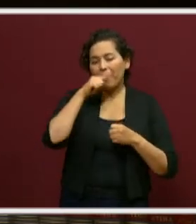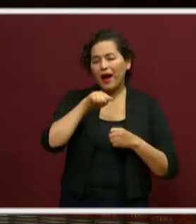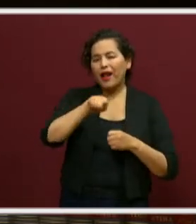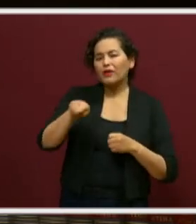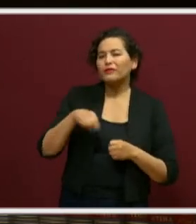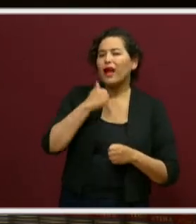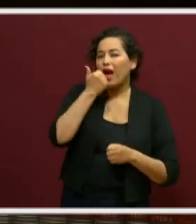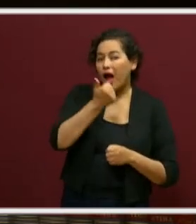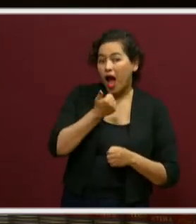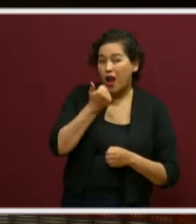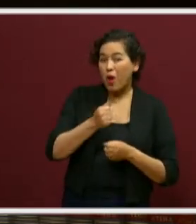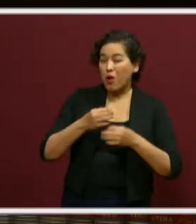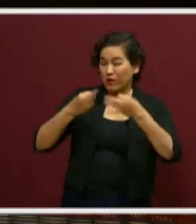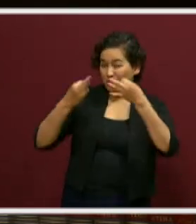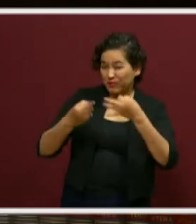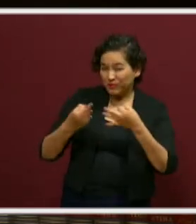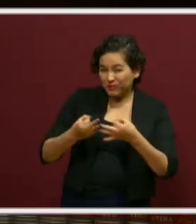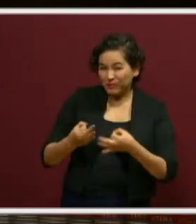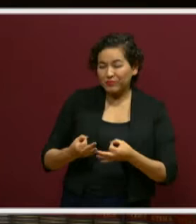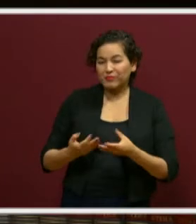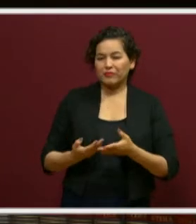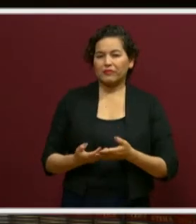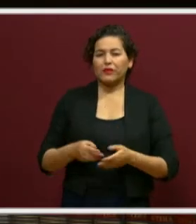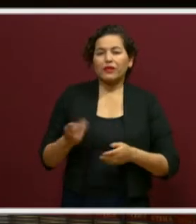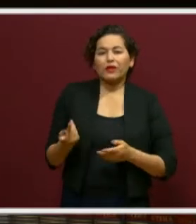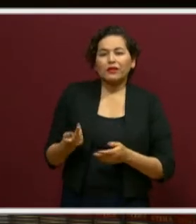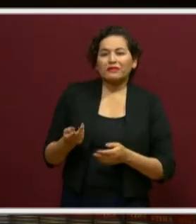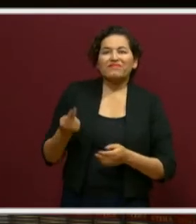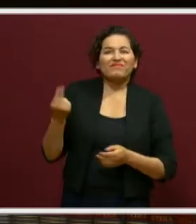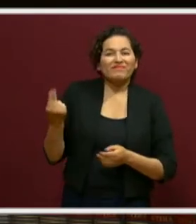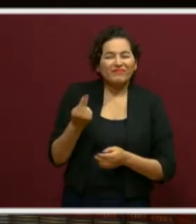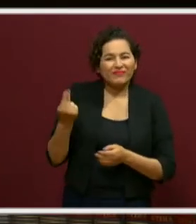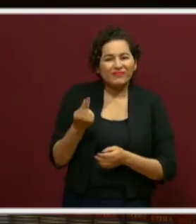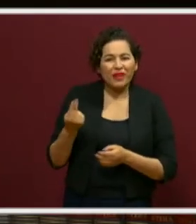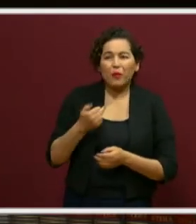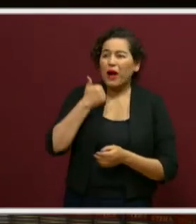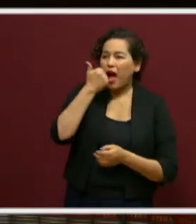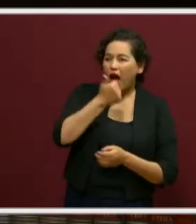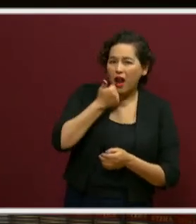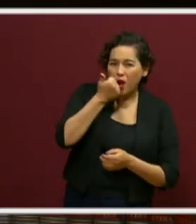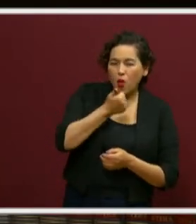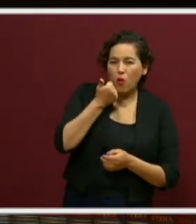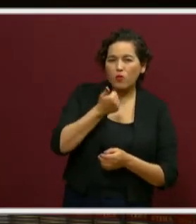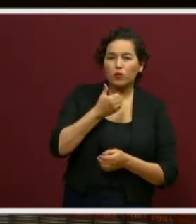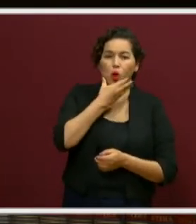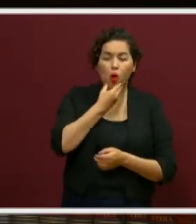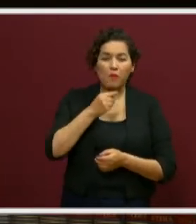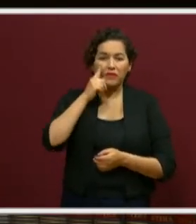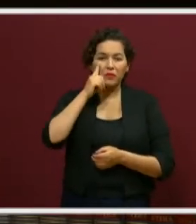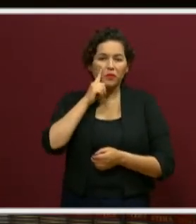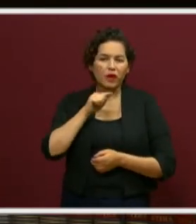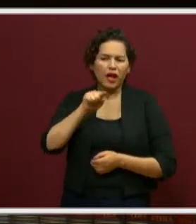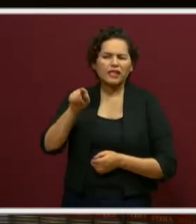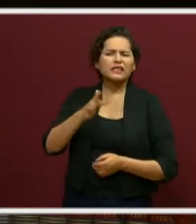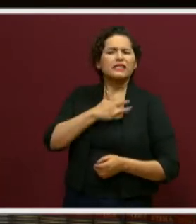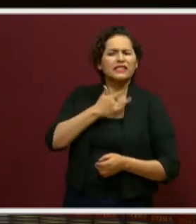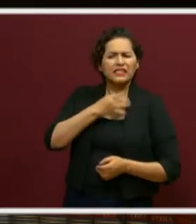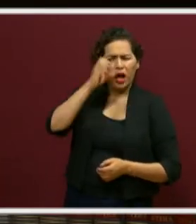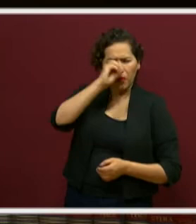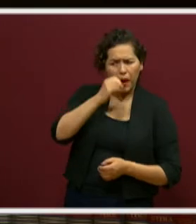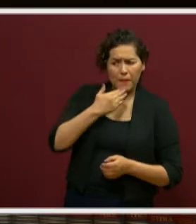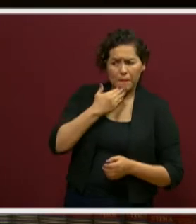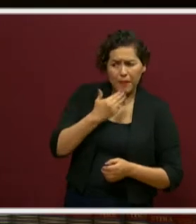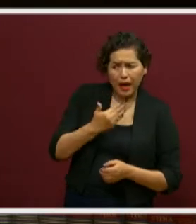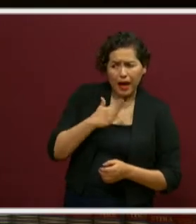los estudiantes. Por lo tanto, conocer el punto de vista de las y los estudiantes es clave, es de vital importancia.